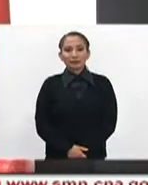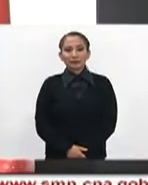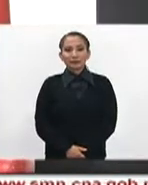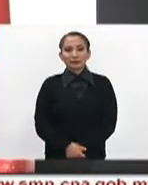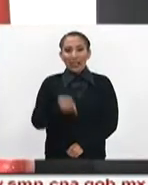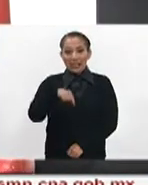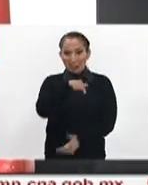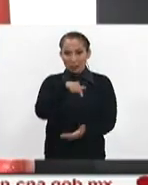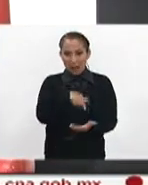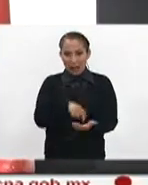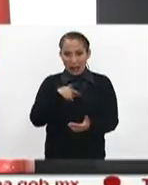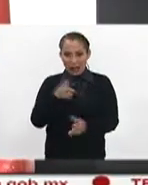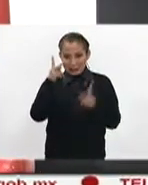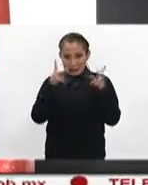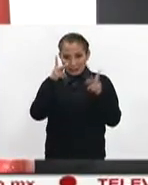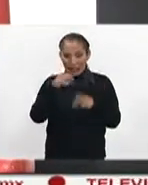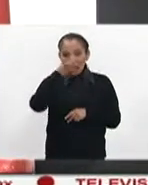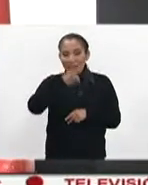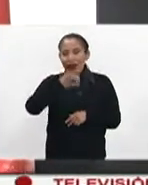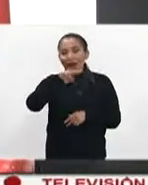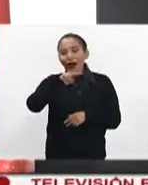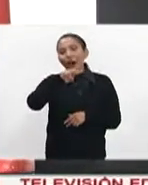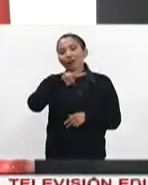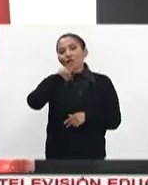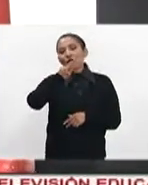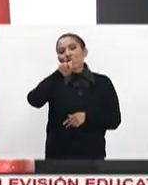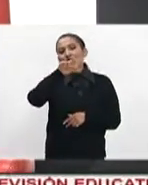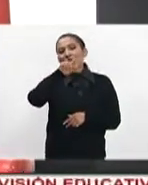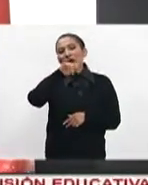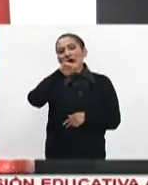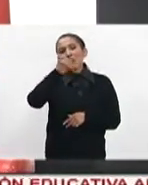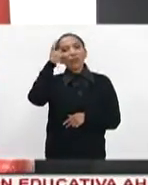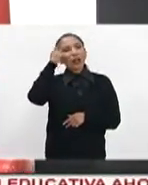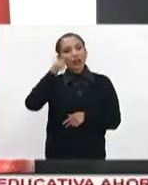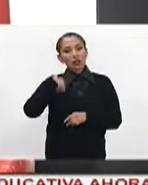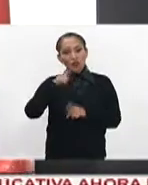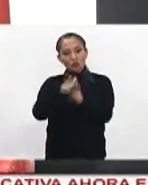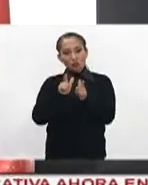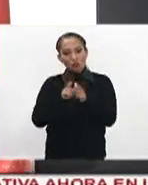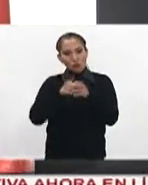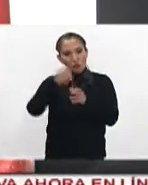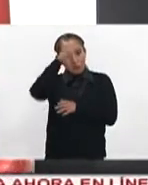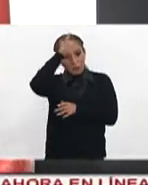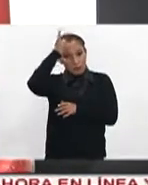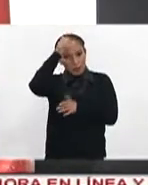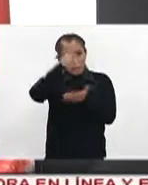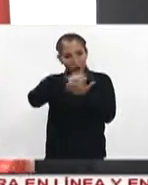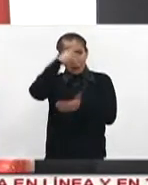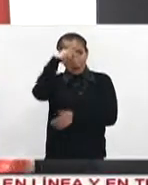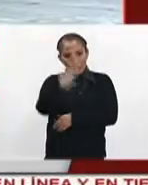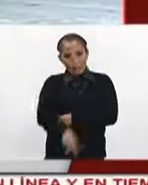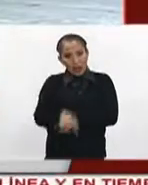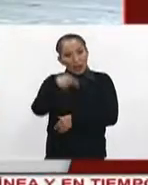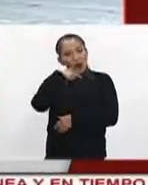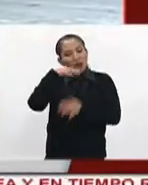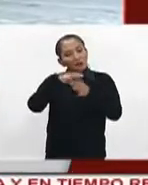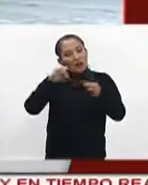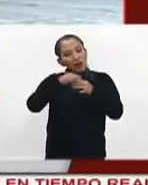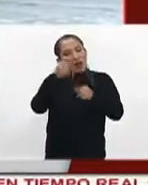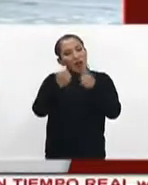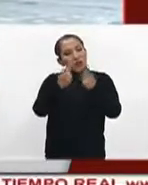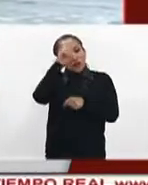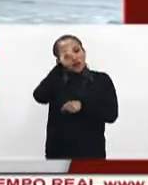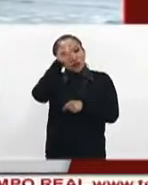En el estudio el jefe vulcano Raúl Esquivel director del heroico Cuerpo de Bomberos de la Ciudad de México nos hizo